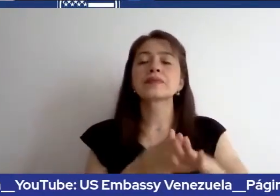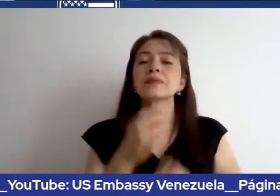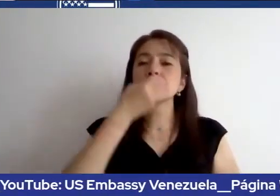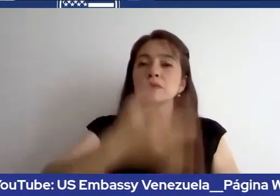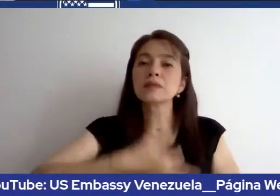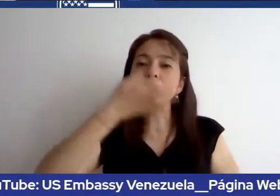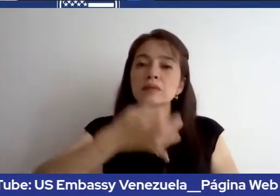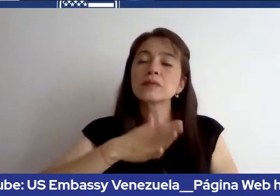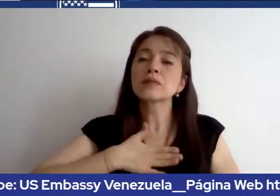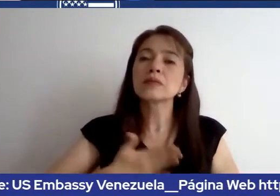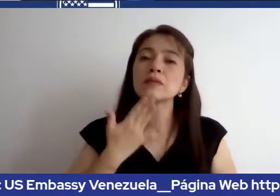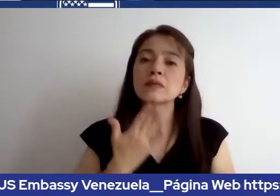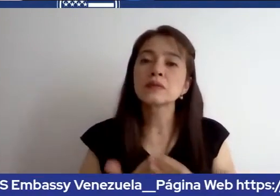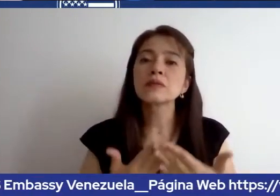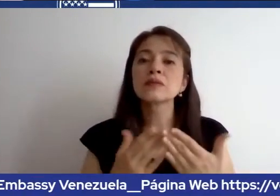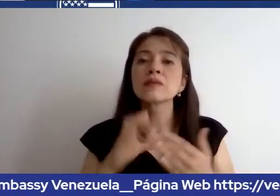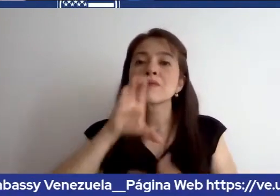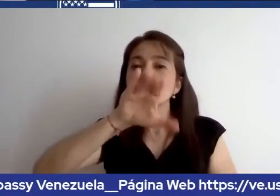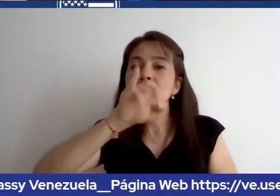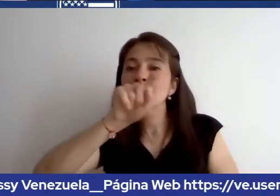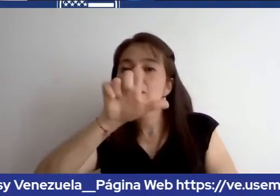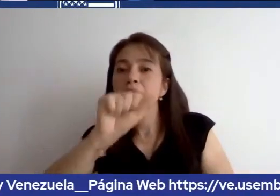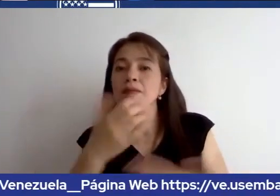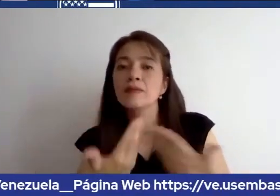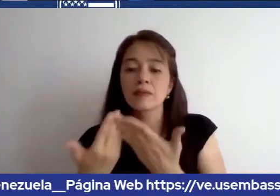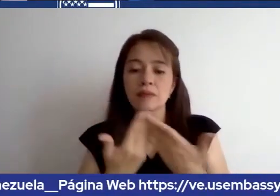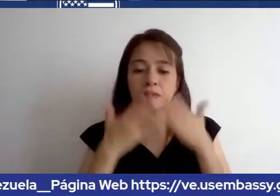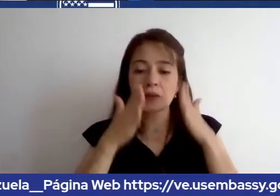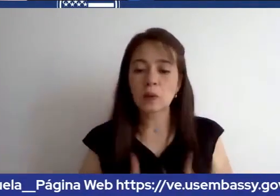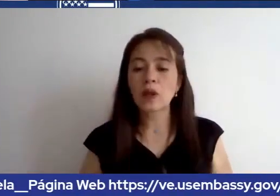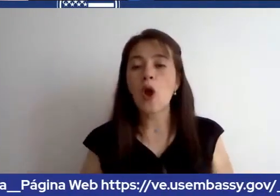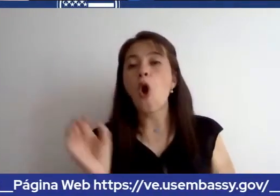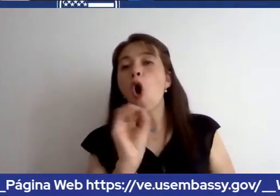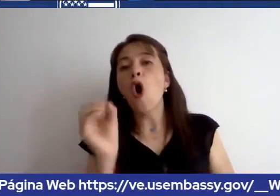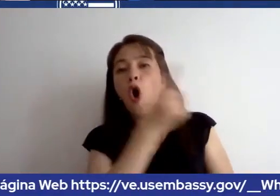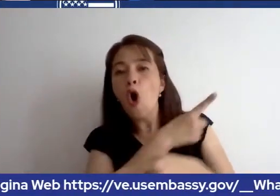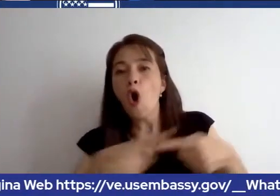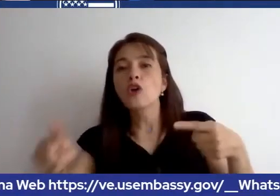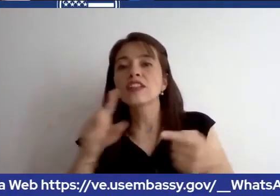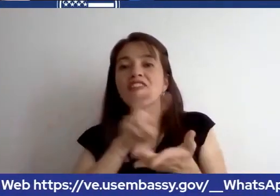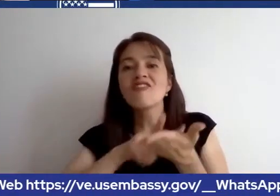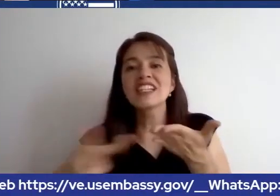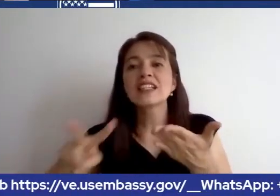solicitar una visa de estudiante o cualquier visa por correo